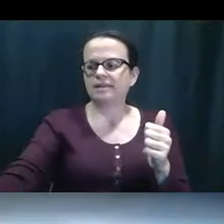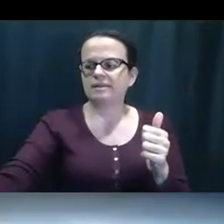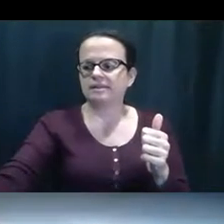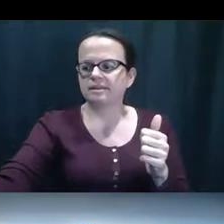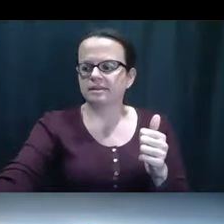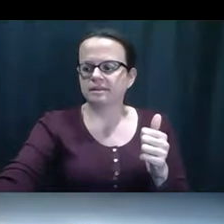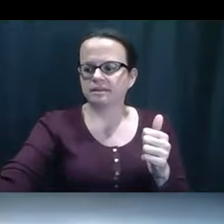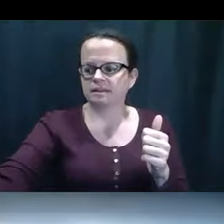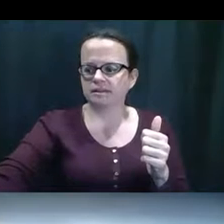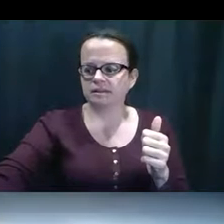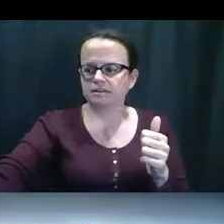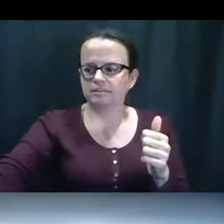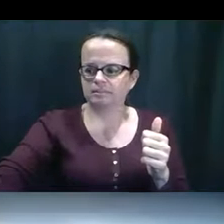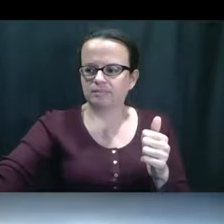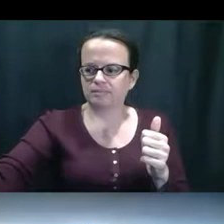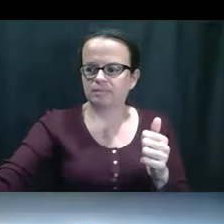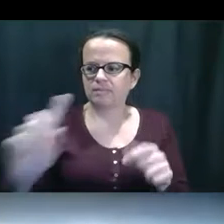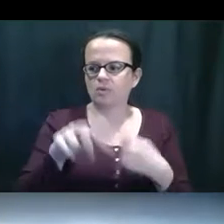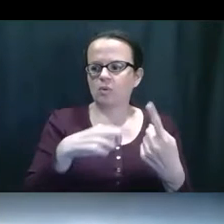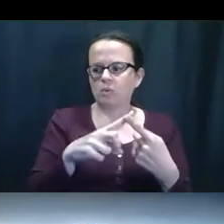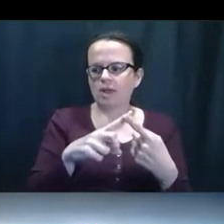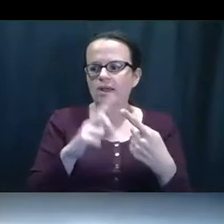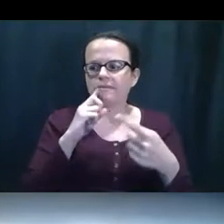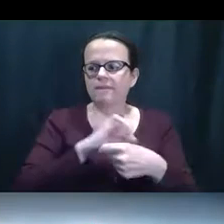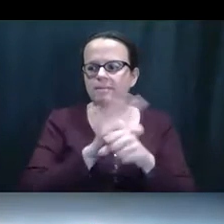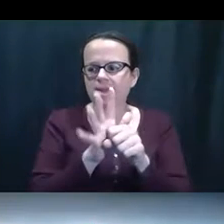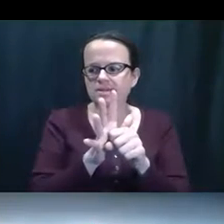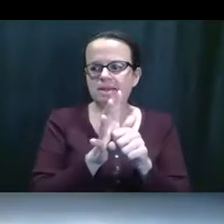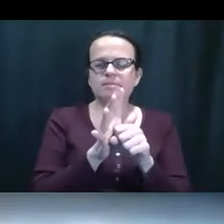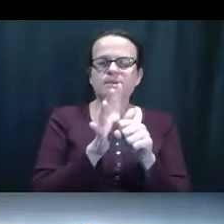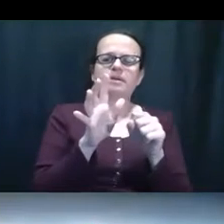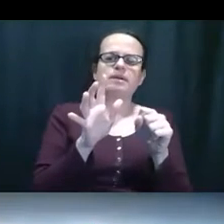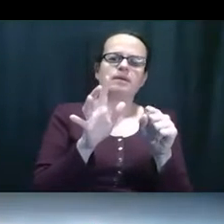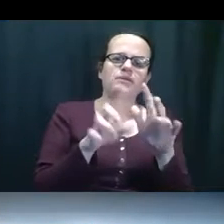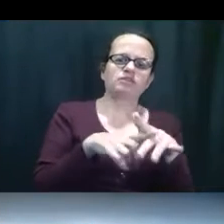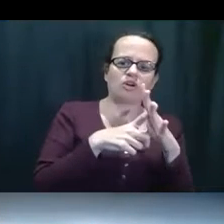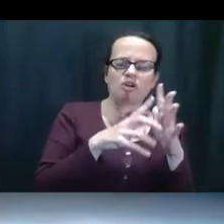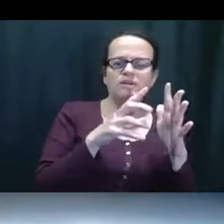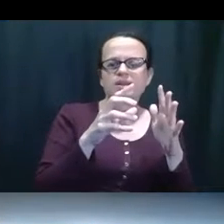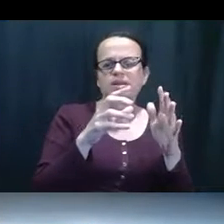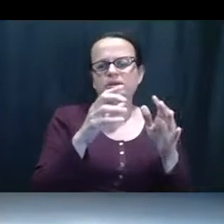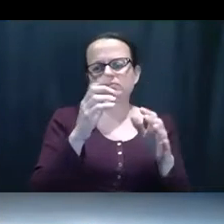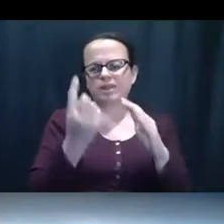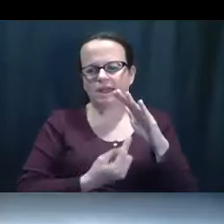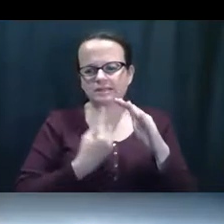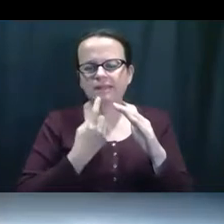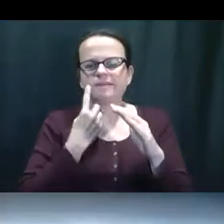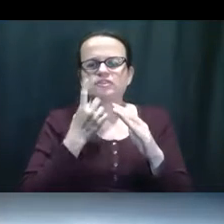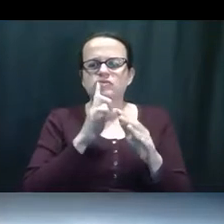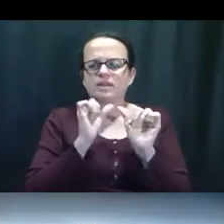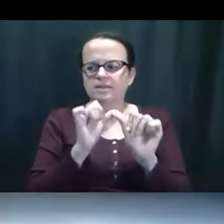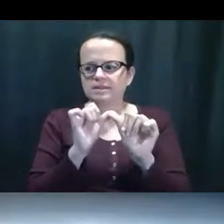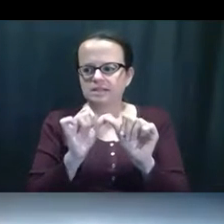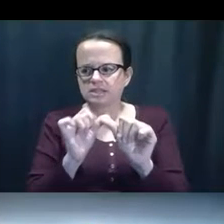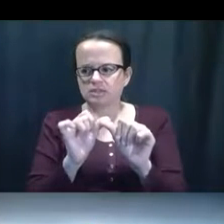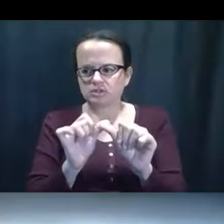individuos. Cuando la pandemia empezó o comenzó. Había tanto miedo y tanta ansiedad, aislamiento